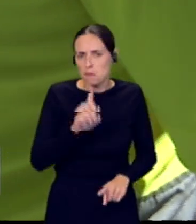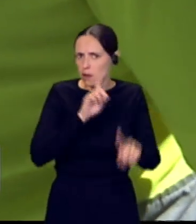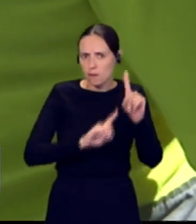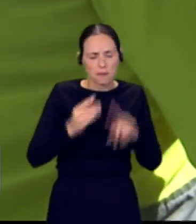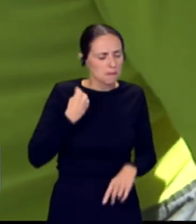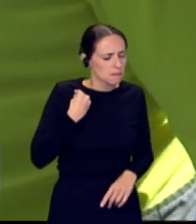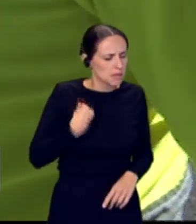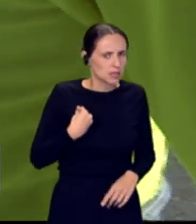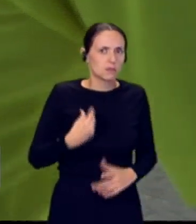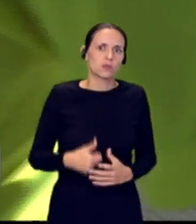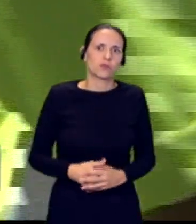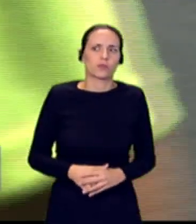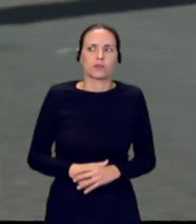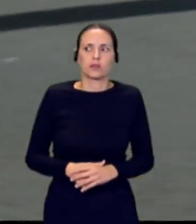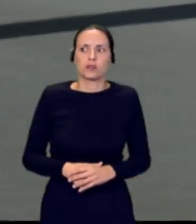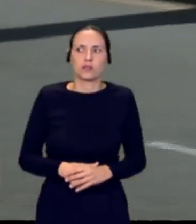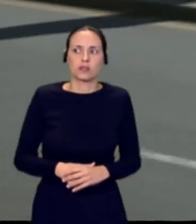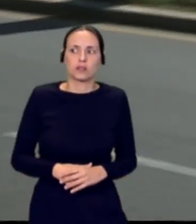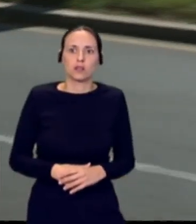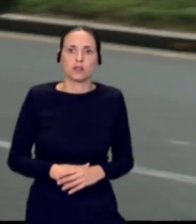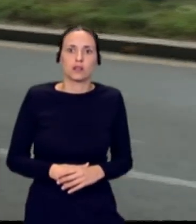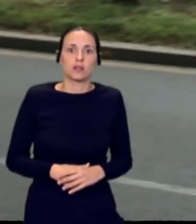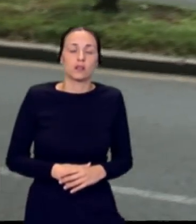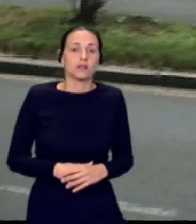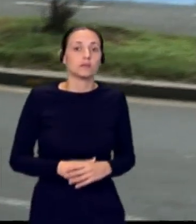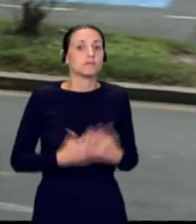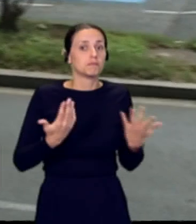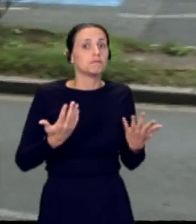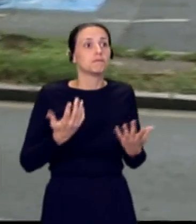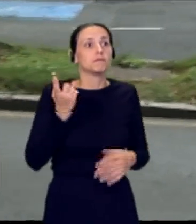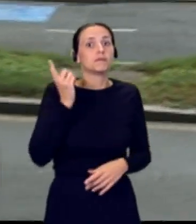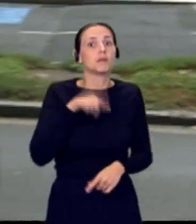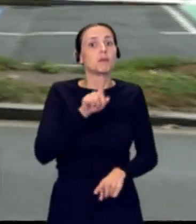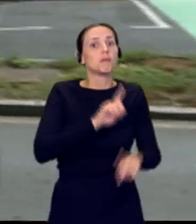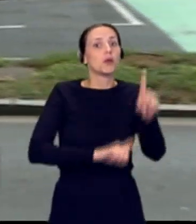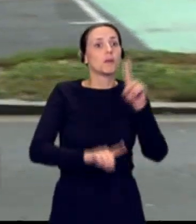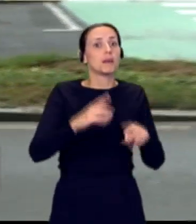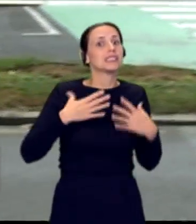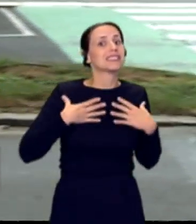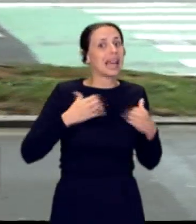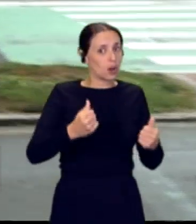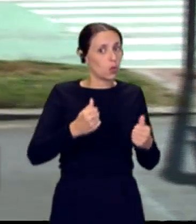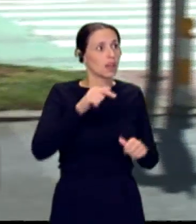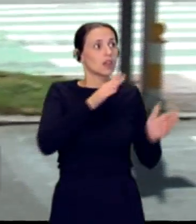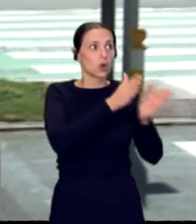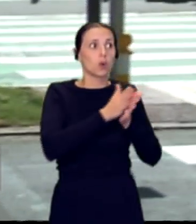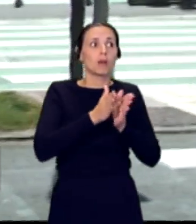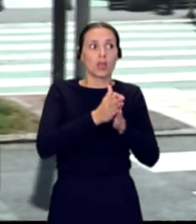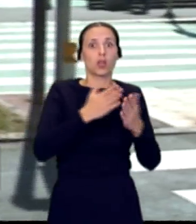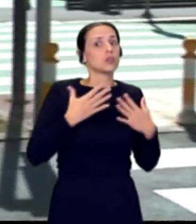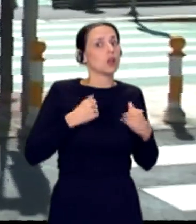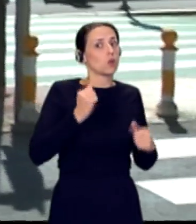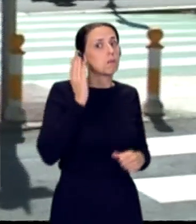incluso tenemos hasta problemas de salud entre los compañeros aquí porque